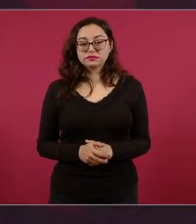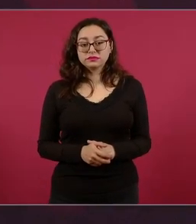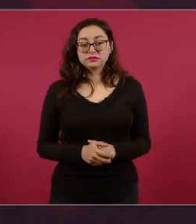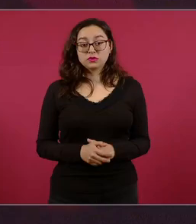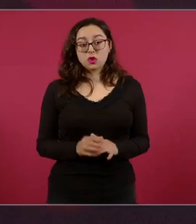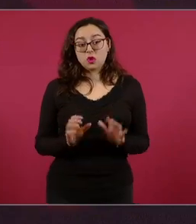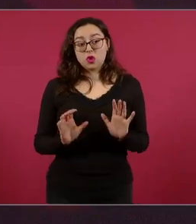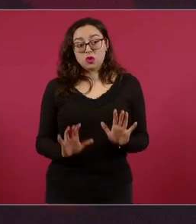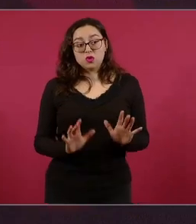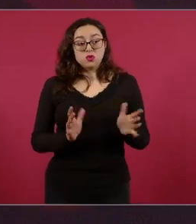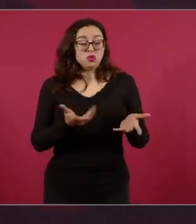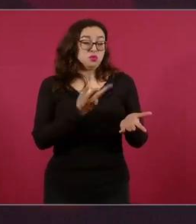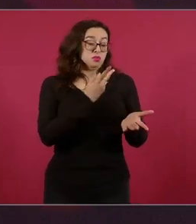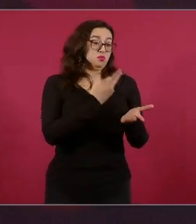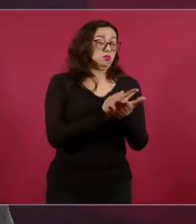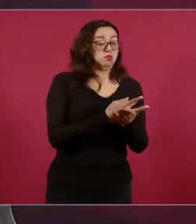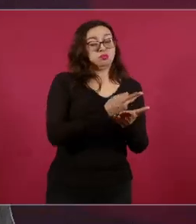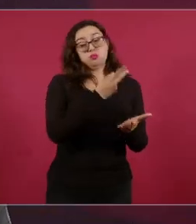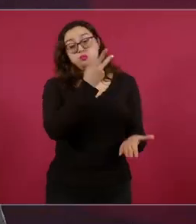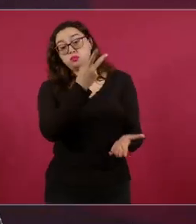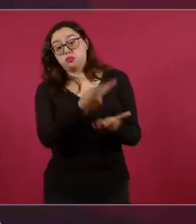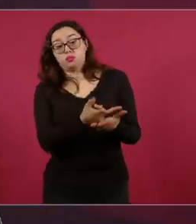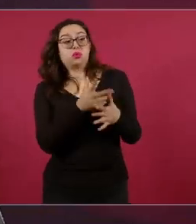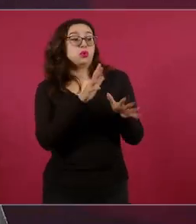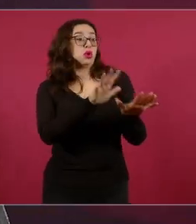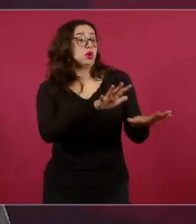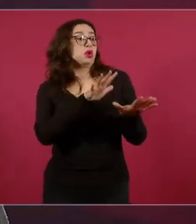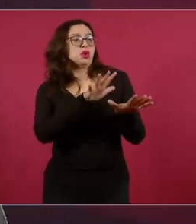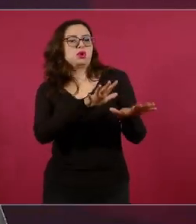premiados del New York Times y